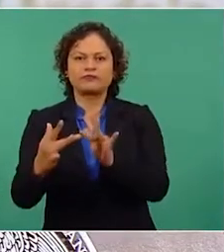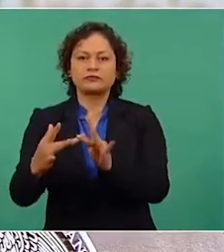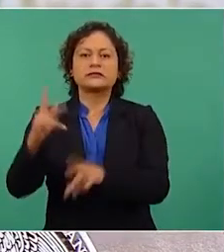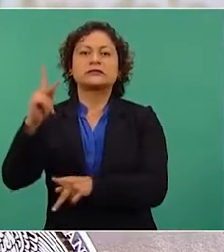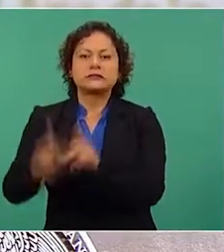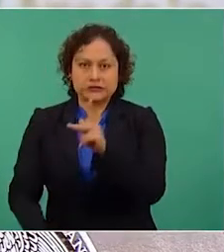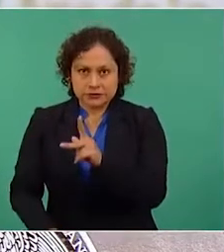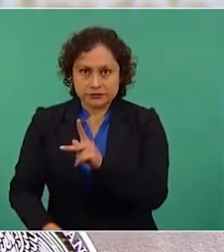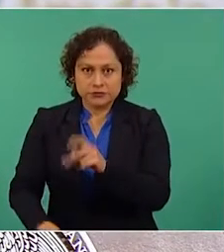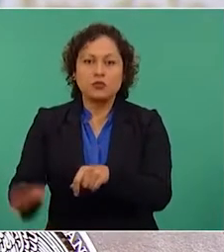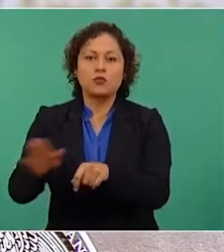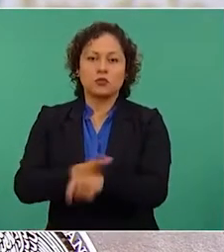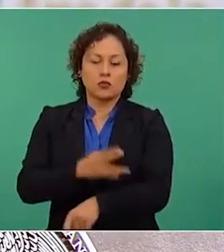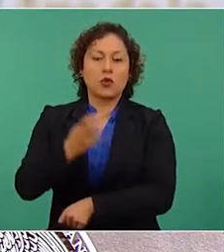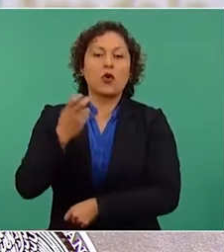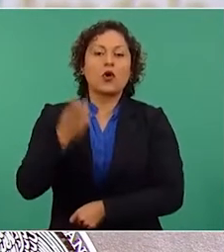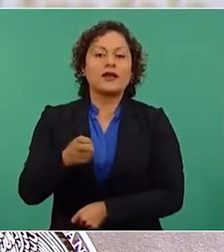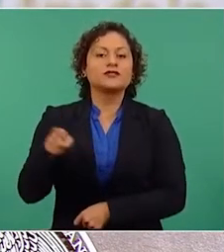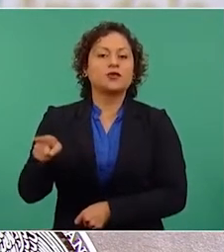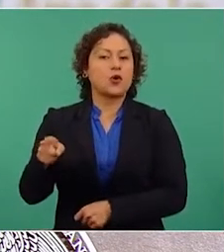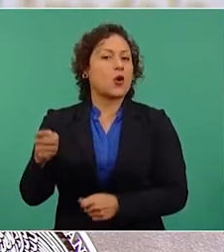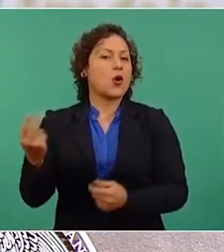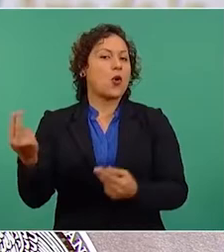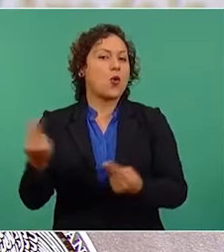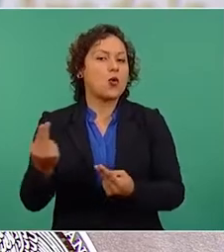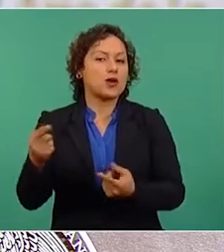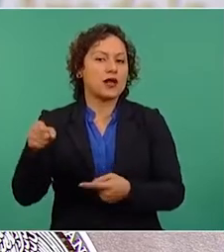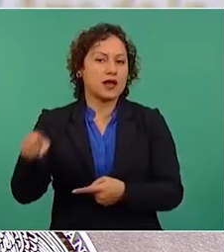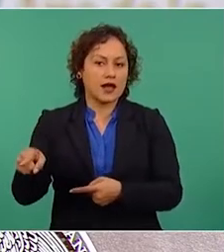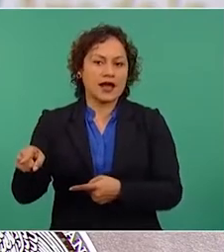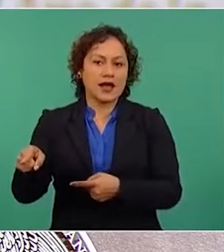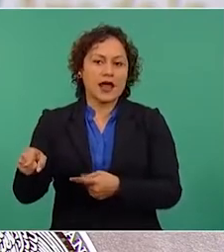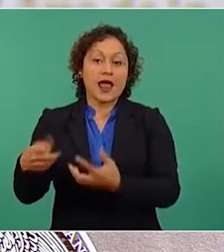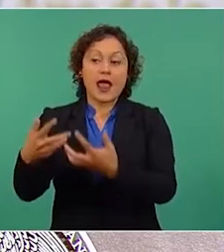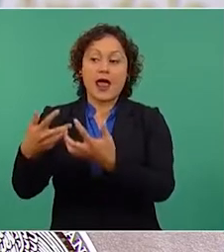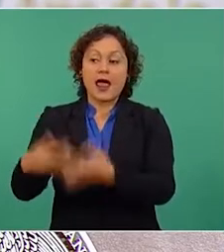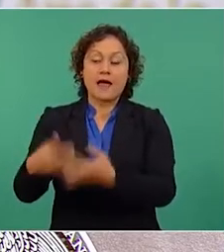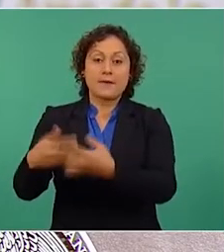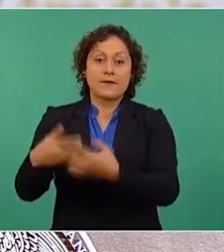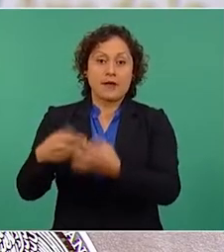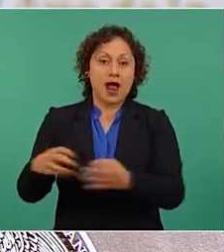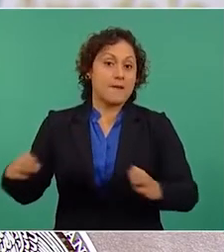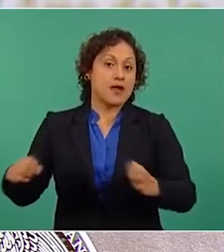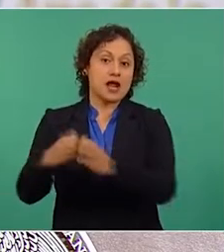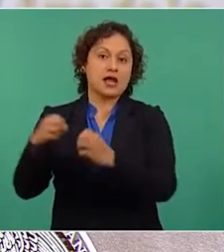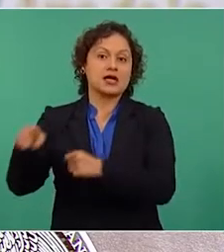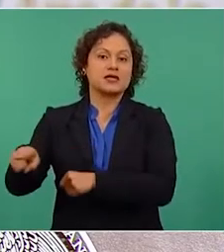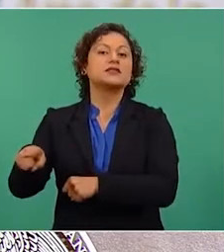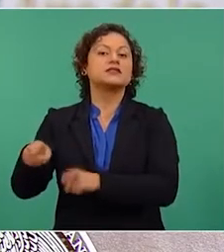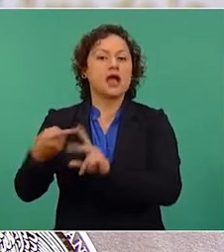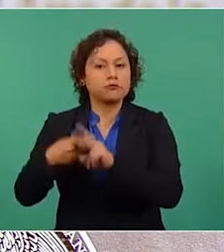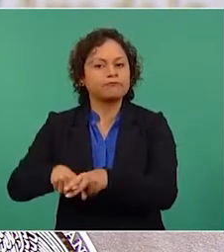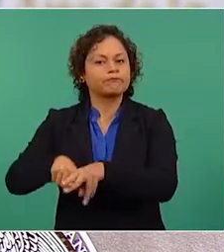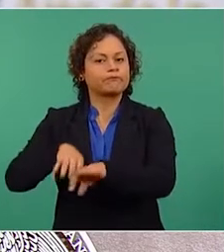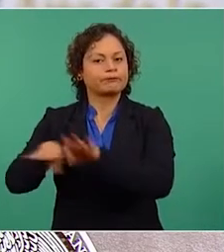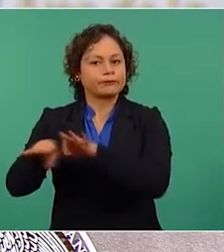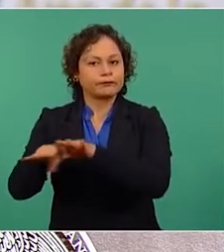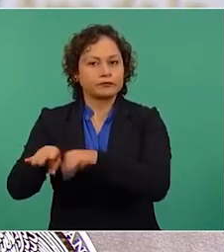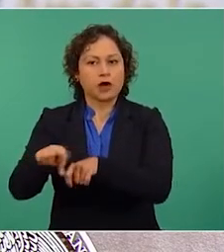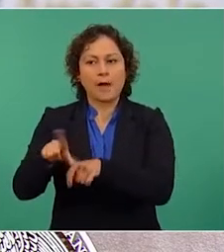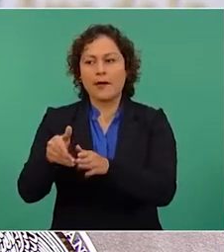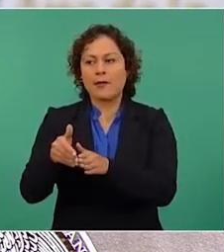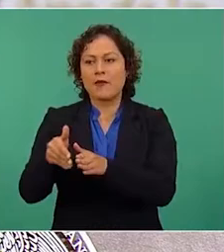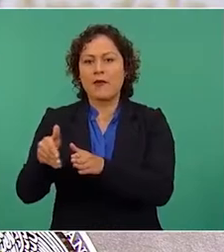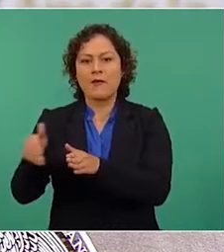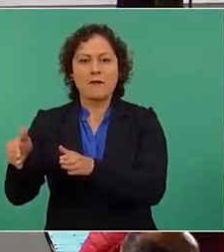por lo que entraron en una operación de inmediato los generadores de emergencia. Mismos que minutos después, fueron